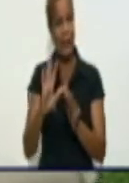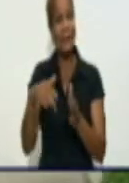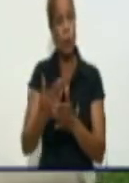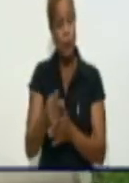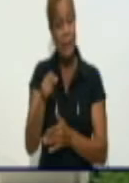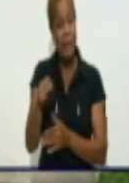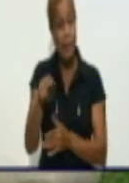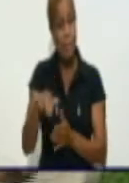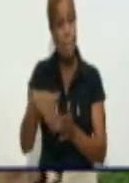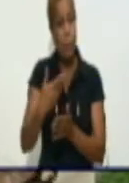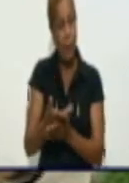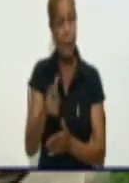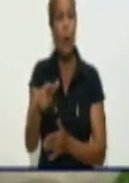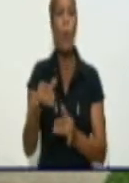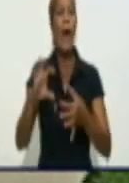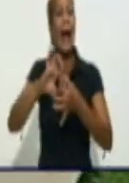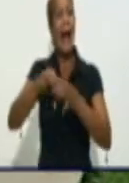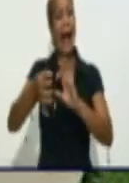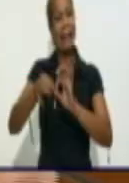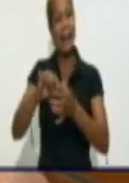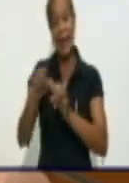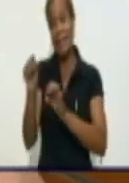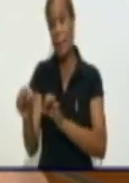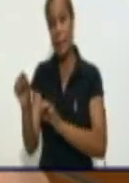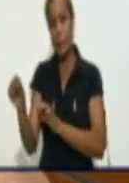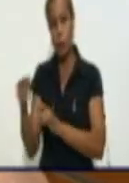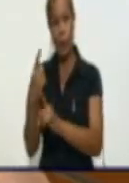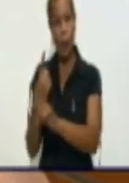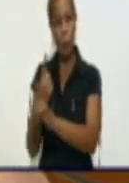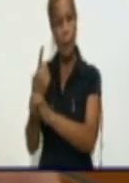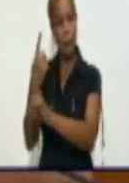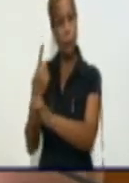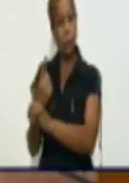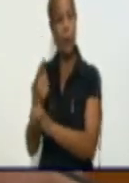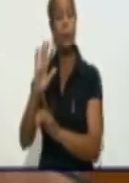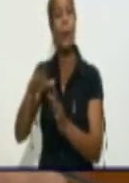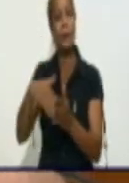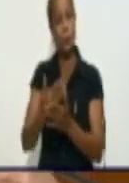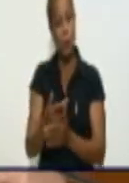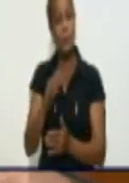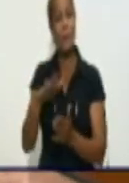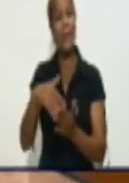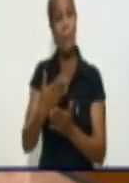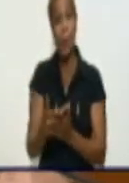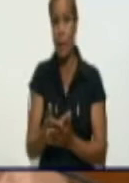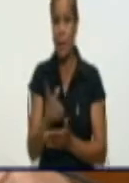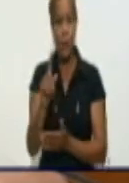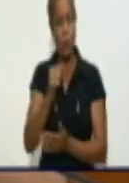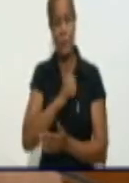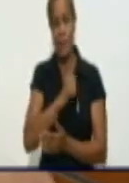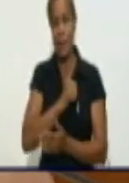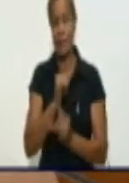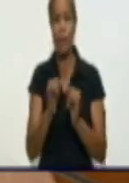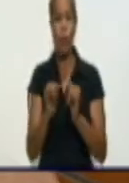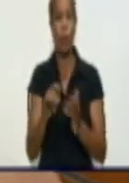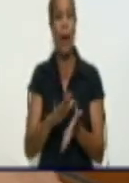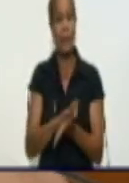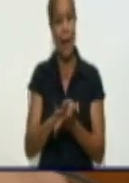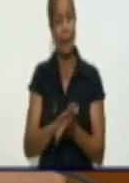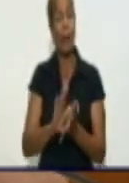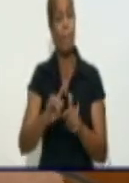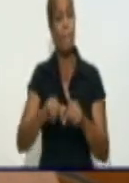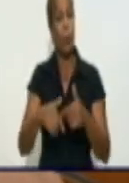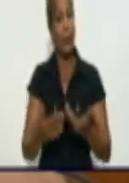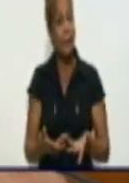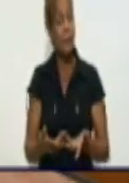con un número mayor de personas. Ese es el kick de la cosa, como decimos. Es importante.